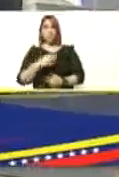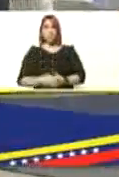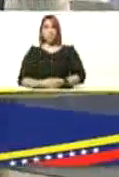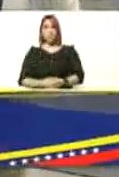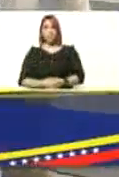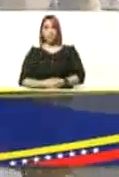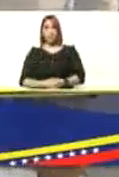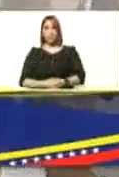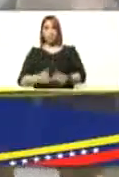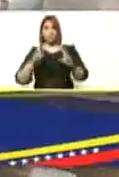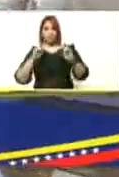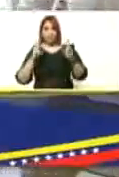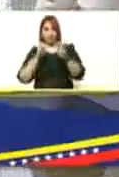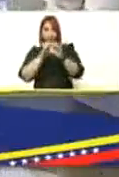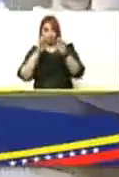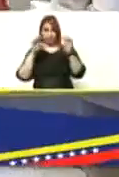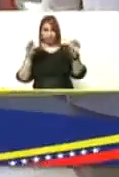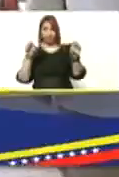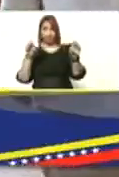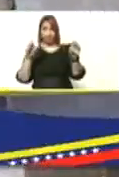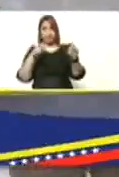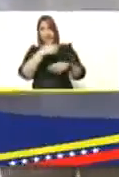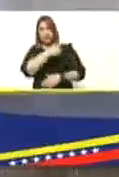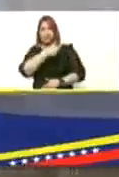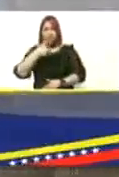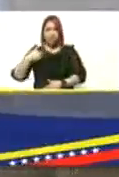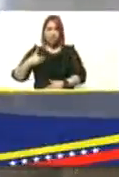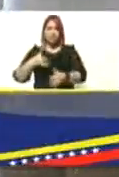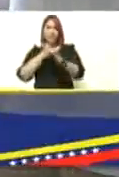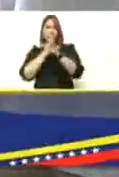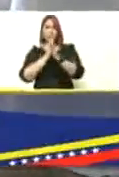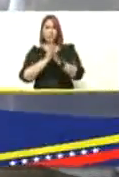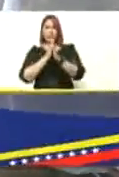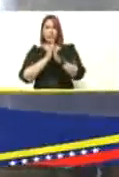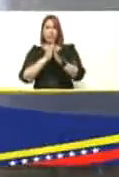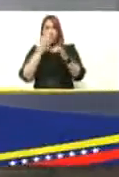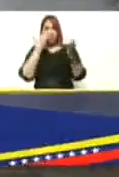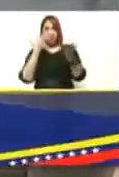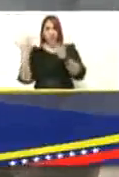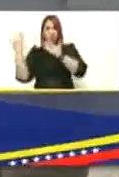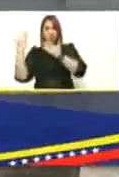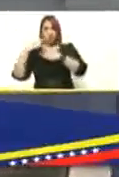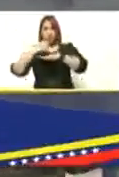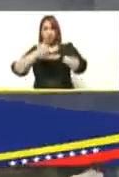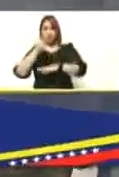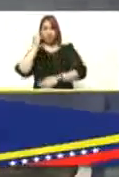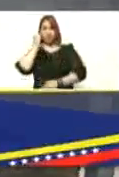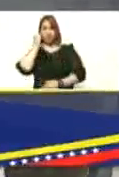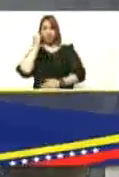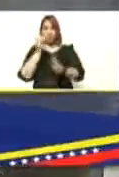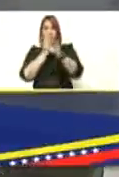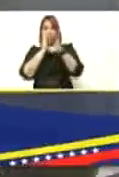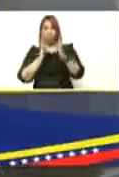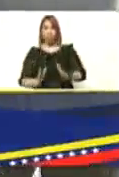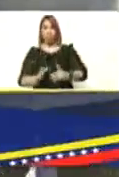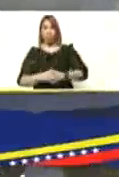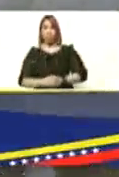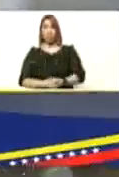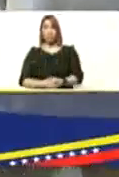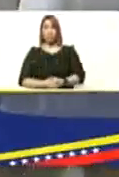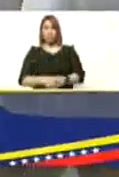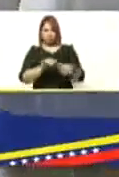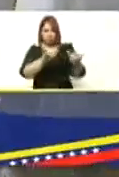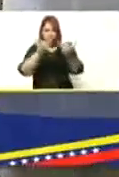el ámbito educativo yo quisiera presentarle a la directora de este plantel que sean ellos